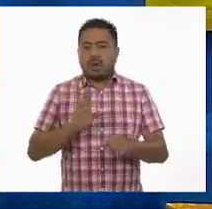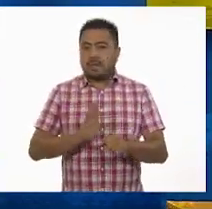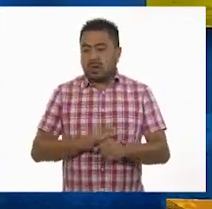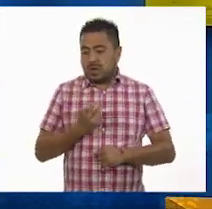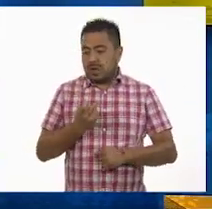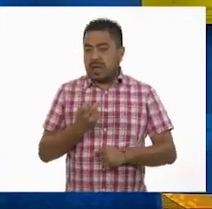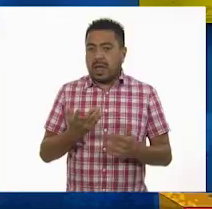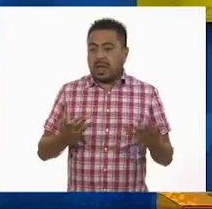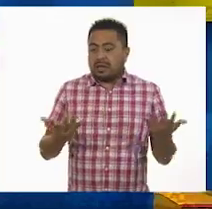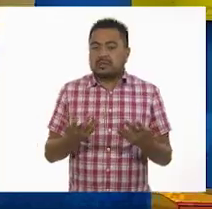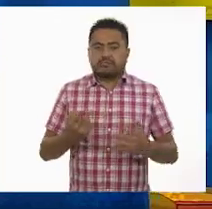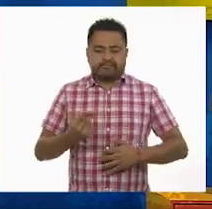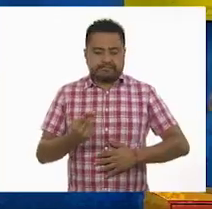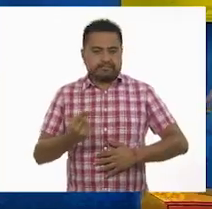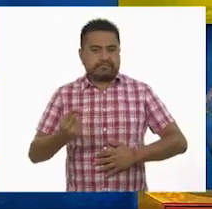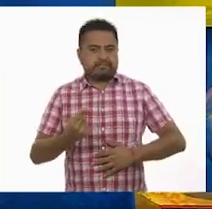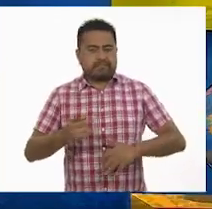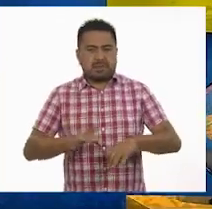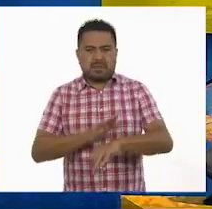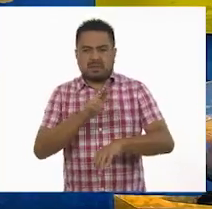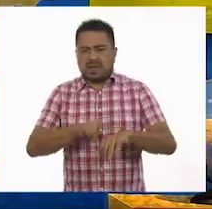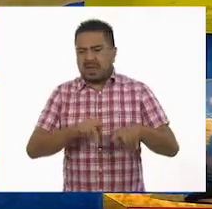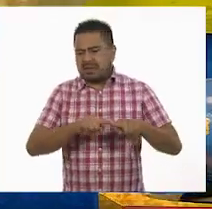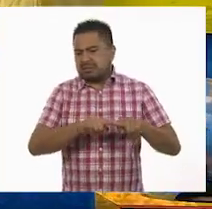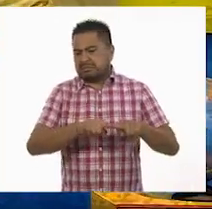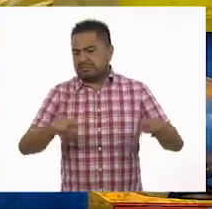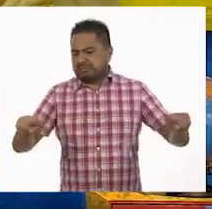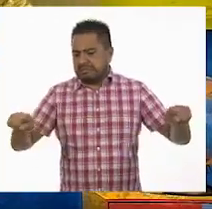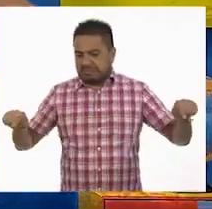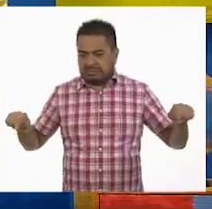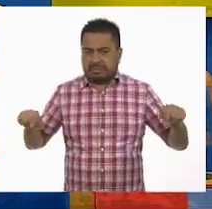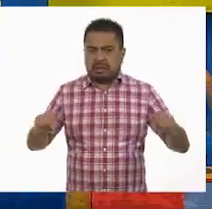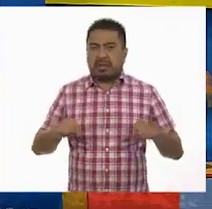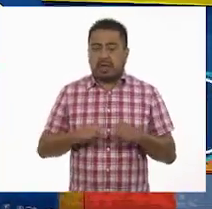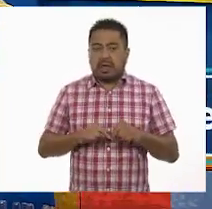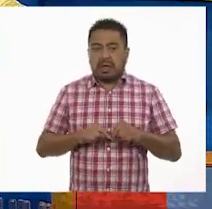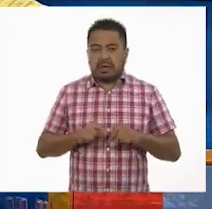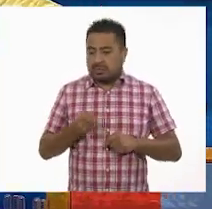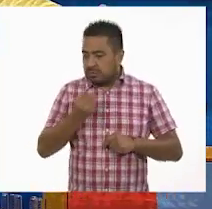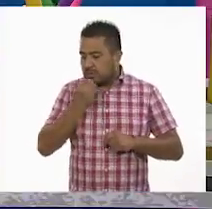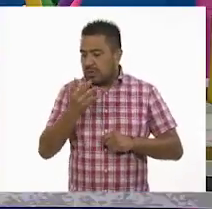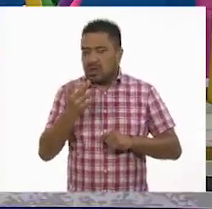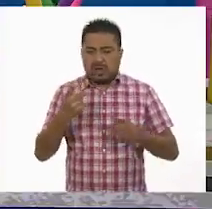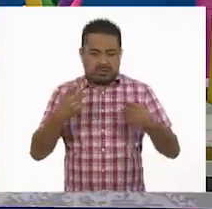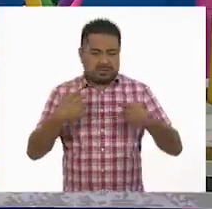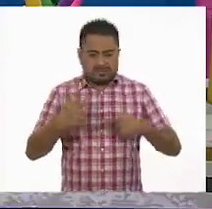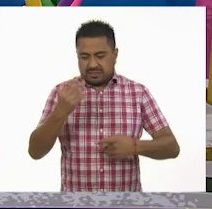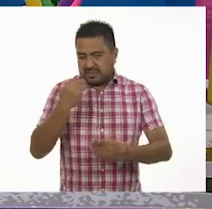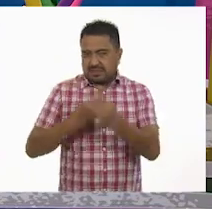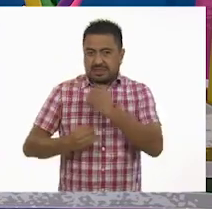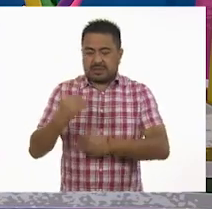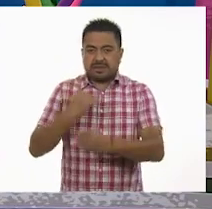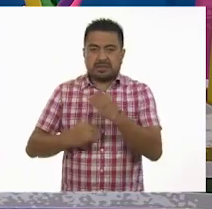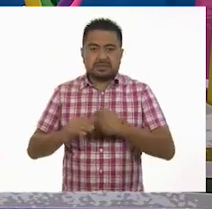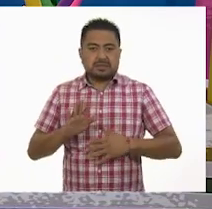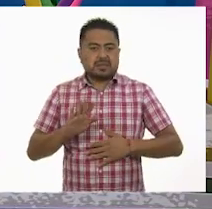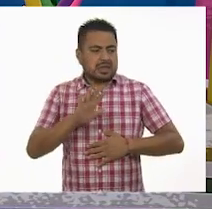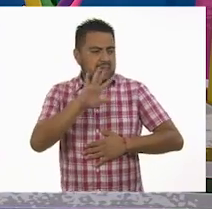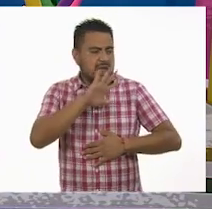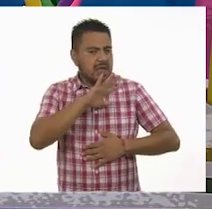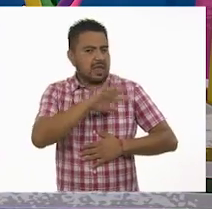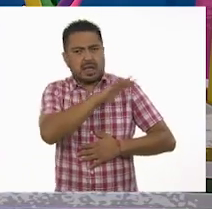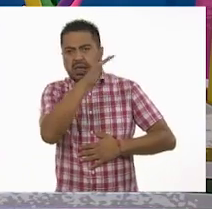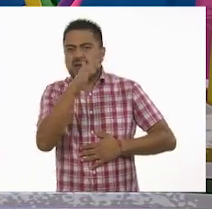hacerlo requiere grandes escenografías, fastuosos vestuarios, en general,